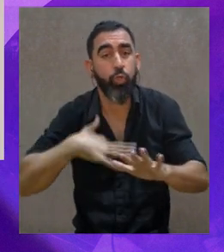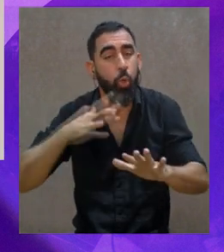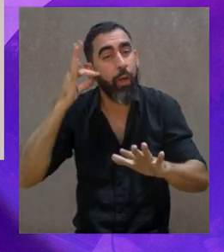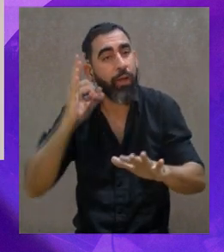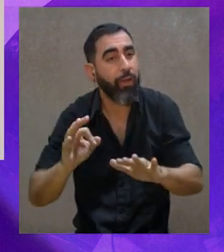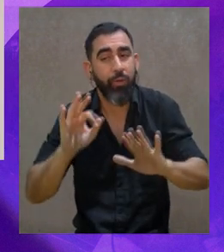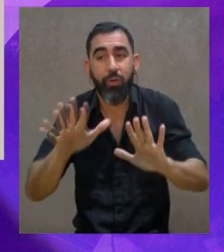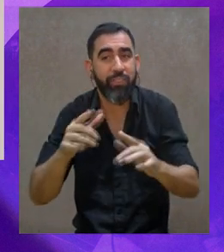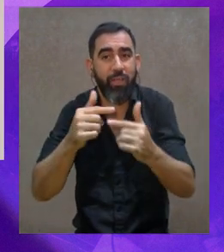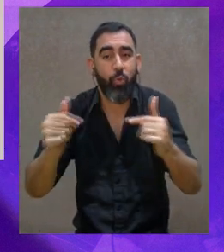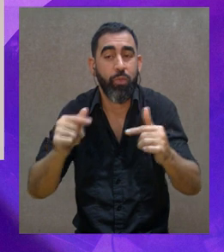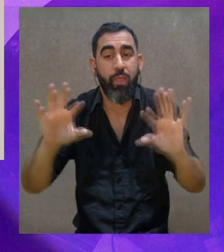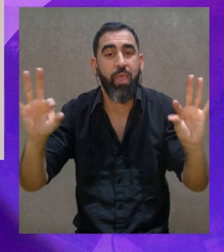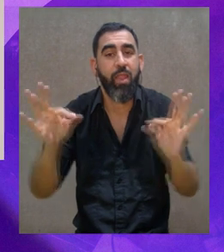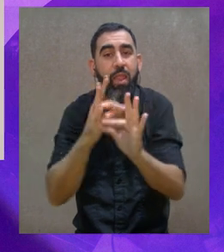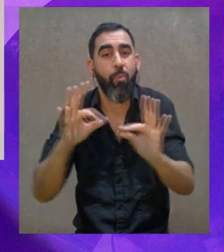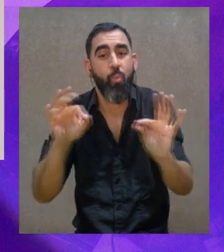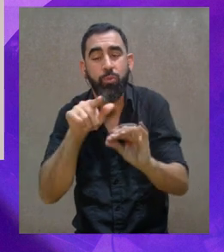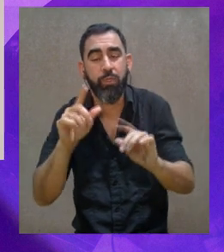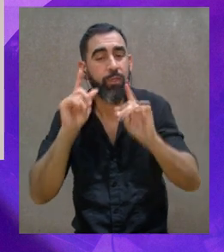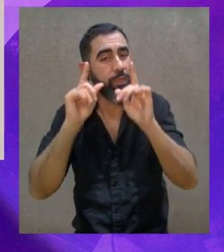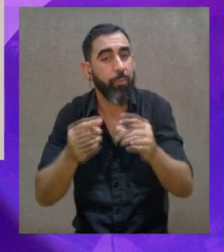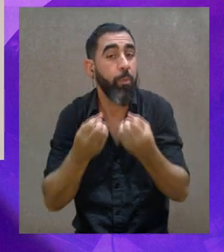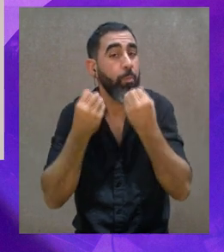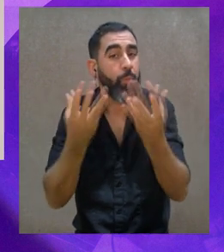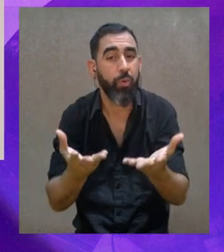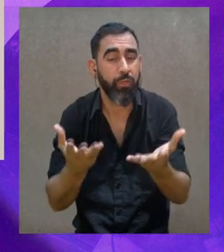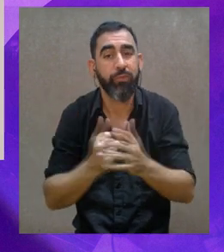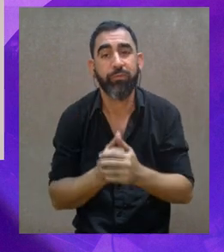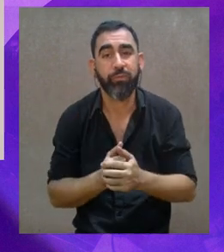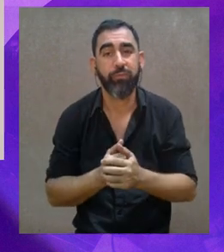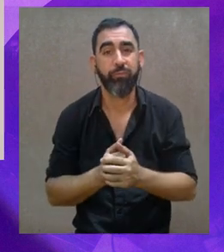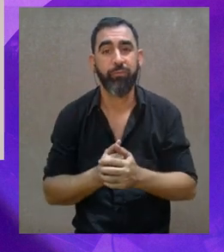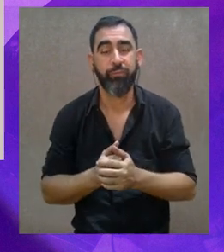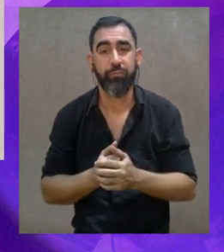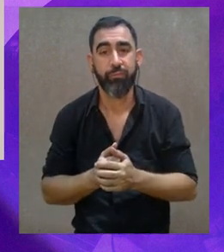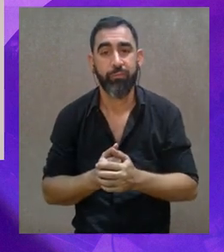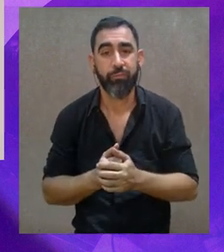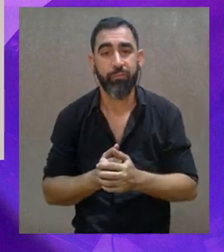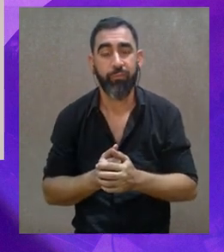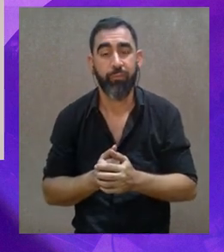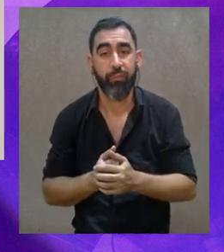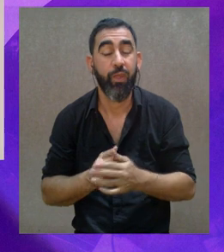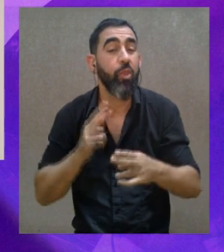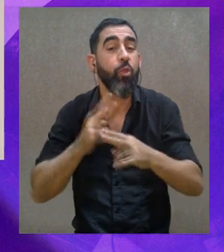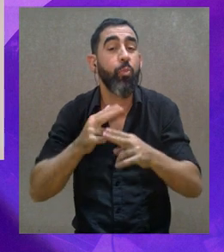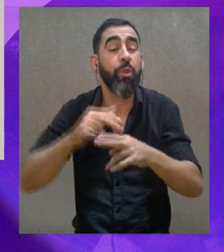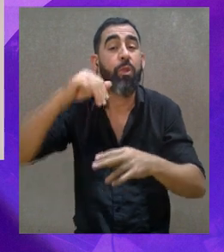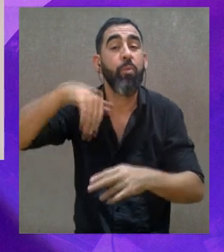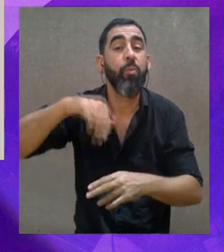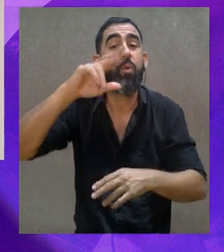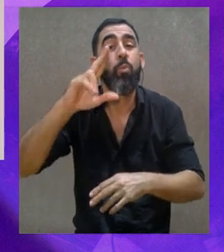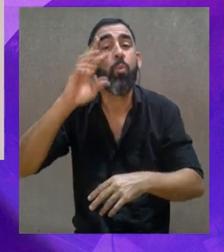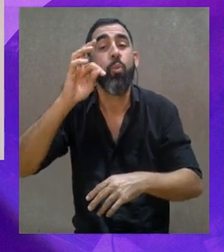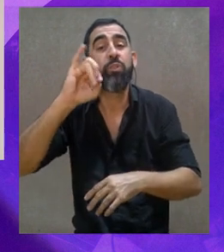esa indivisibilidad está dada también porque lo que llamamos música